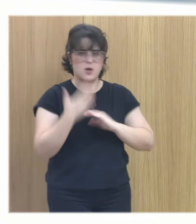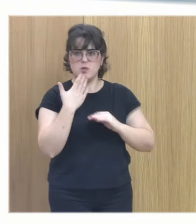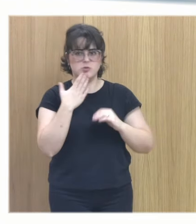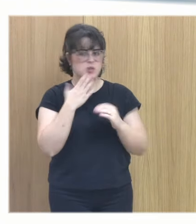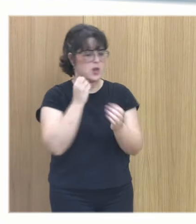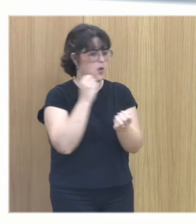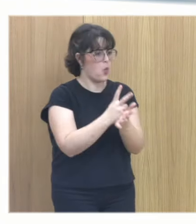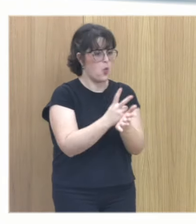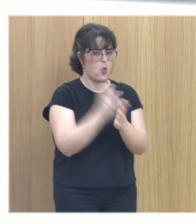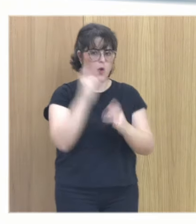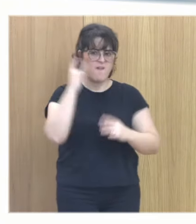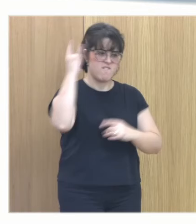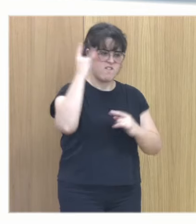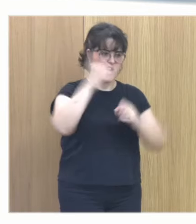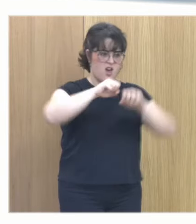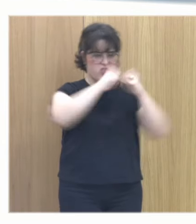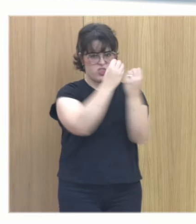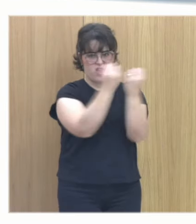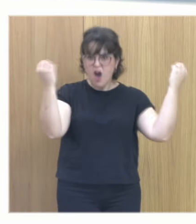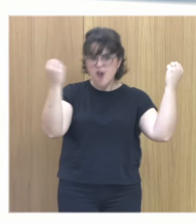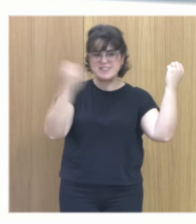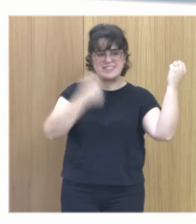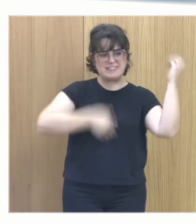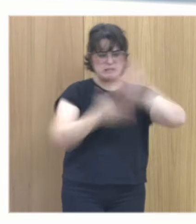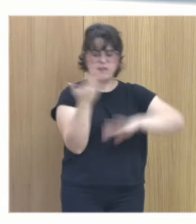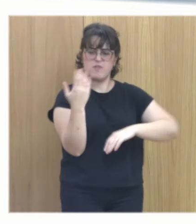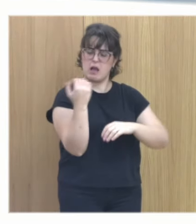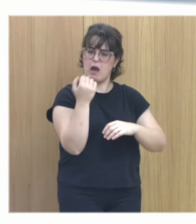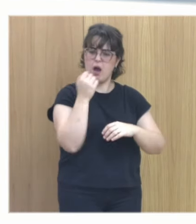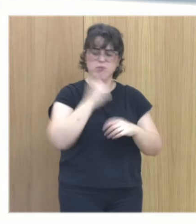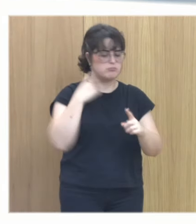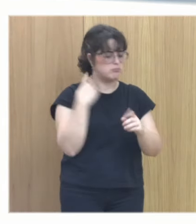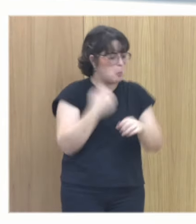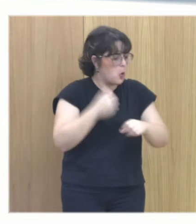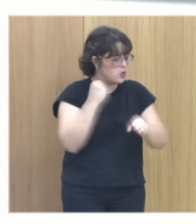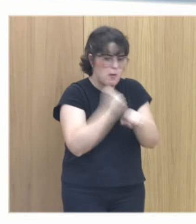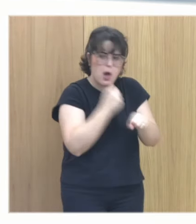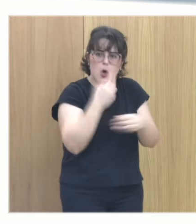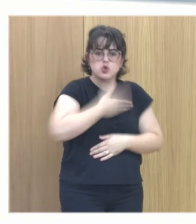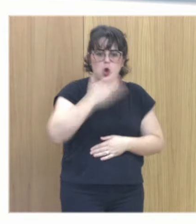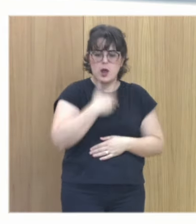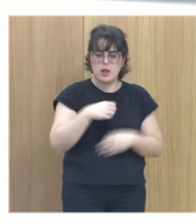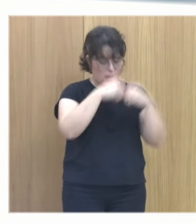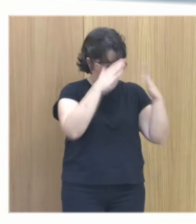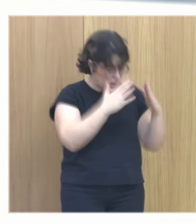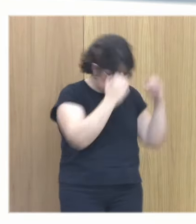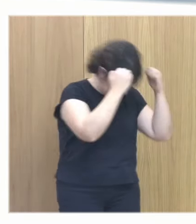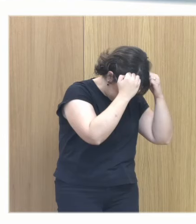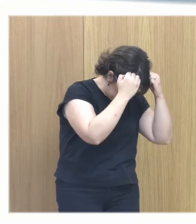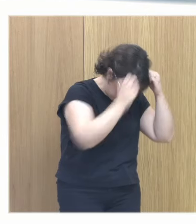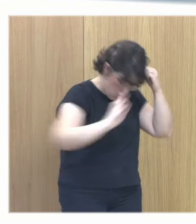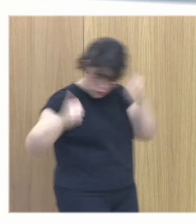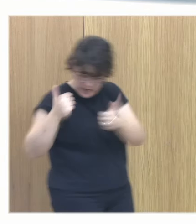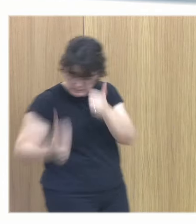y entonces son capaces de tener un rendimiento escolar en casa haciendo los deberes que no son capaces de tener